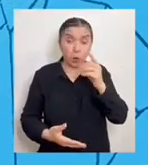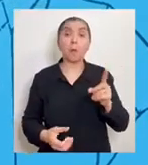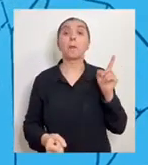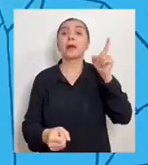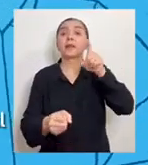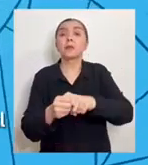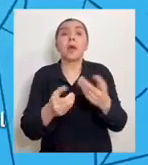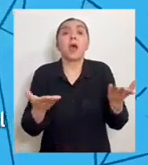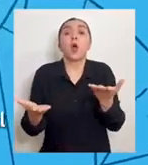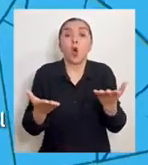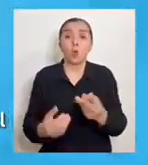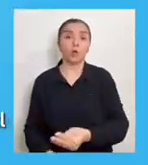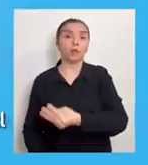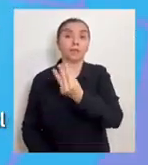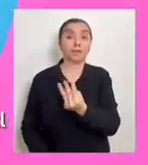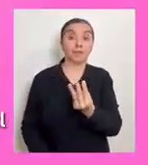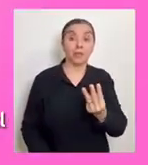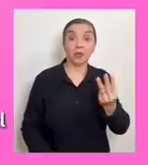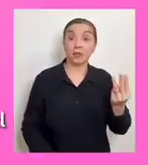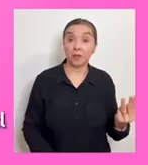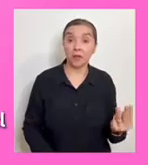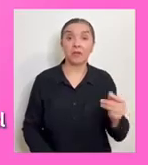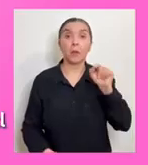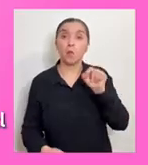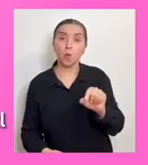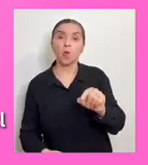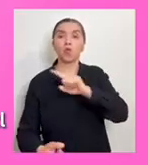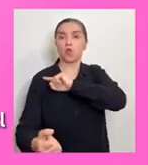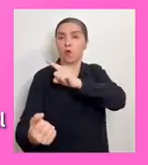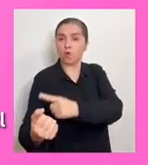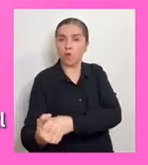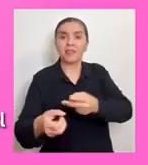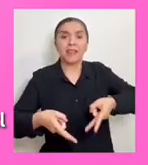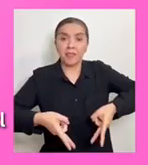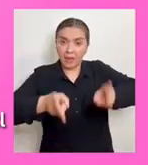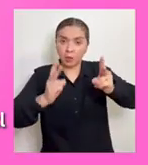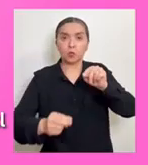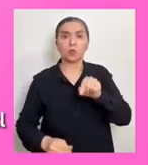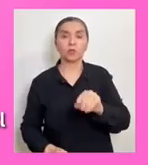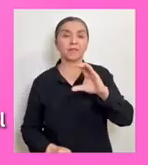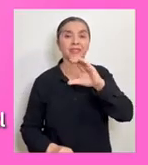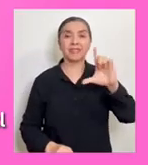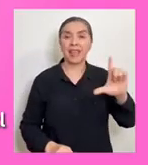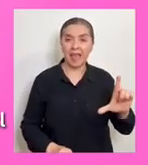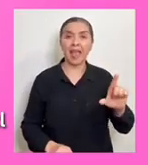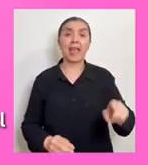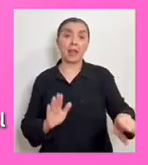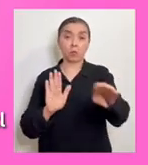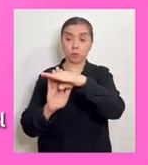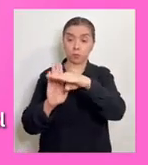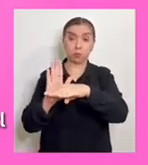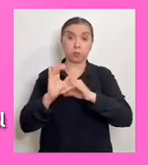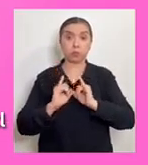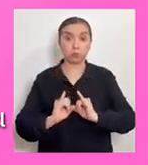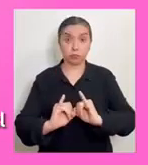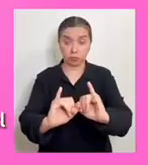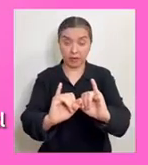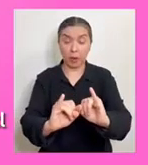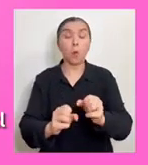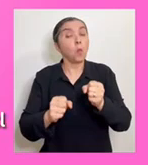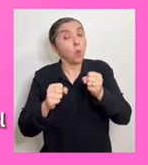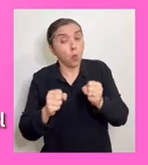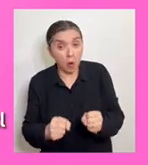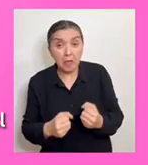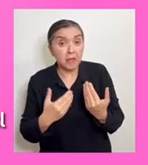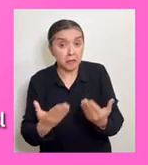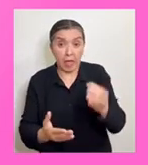opinión. Para participar, solo debes ingresar a www.lafuerzadetusderechos.cl y seguir las